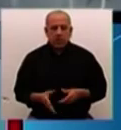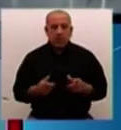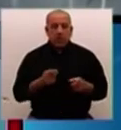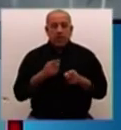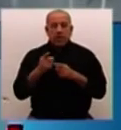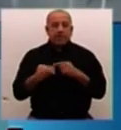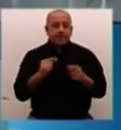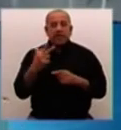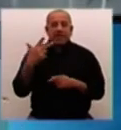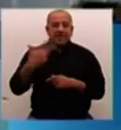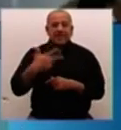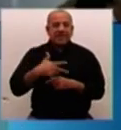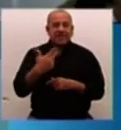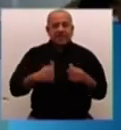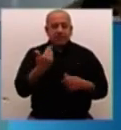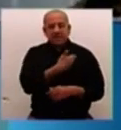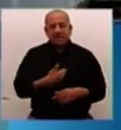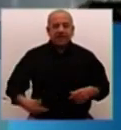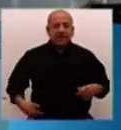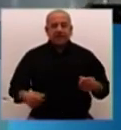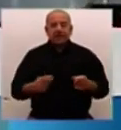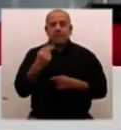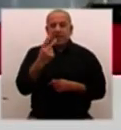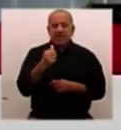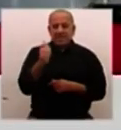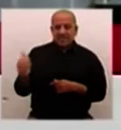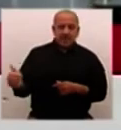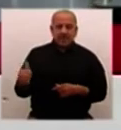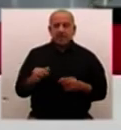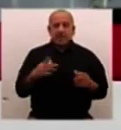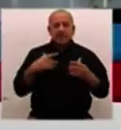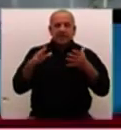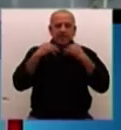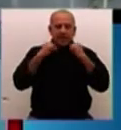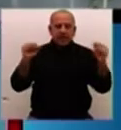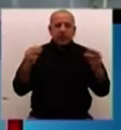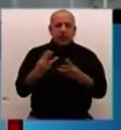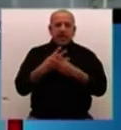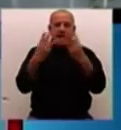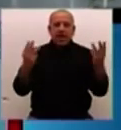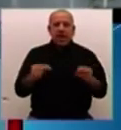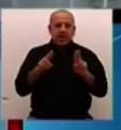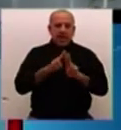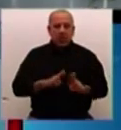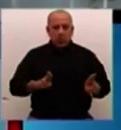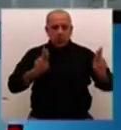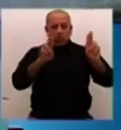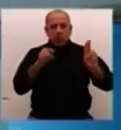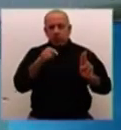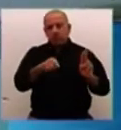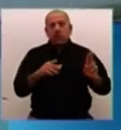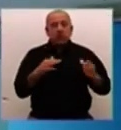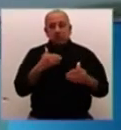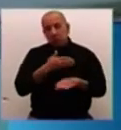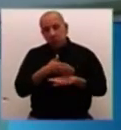presidentes, 26 cancilleres, el secretario general de Naciones Unidas, después vamos a hablar de su sucesor. De